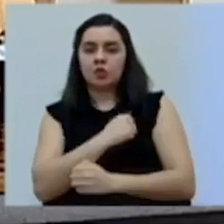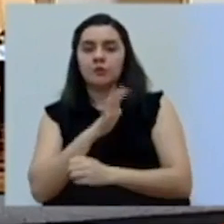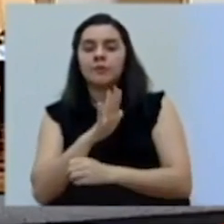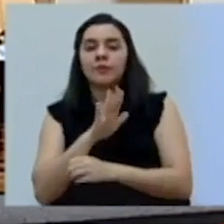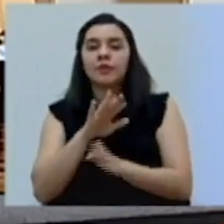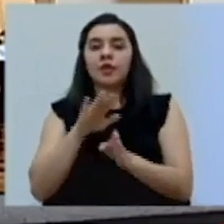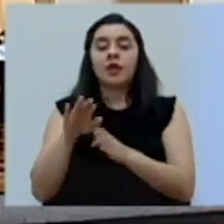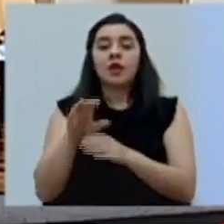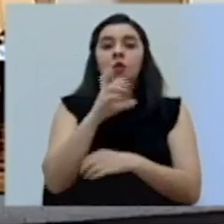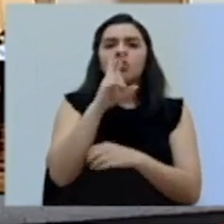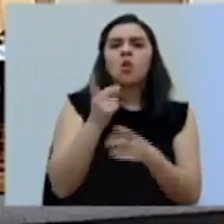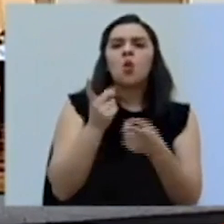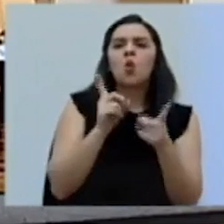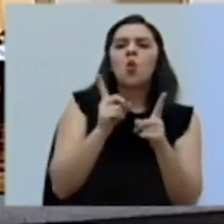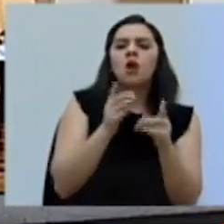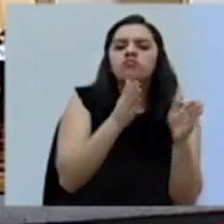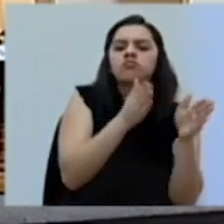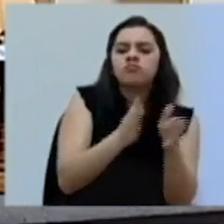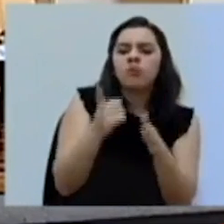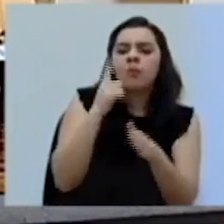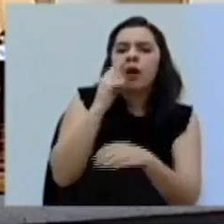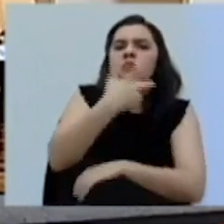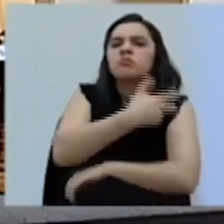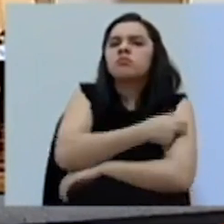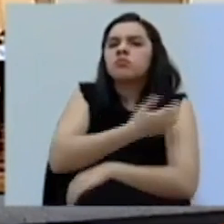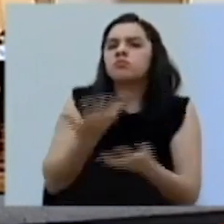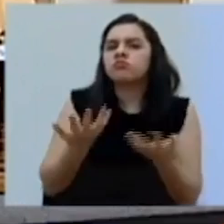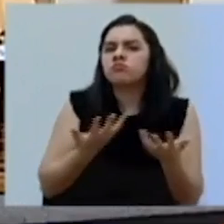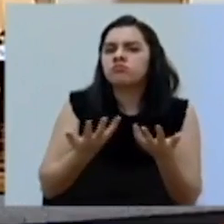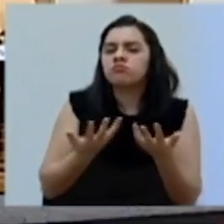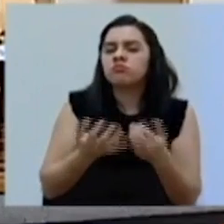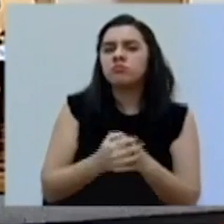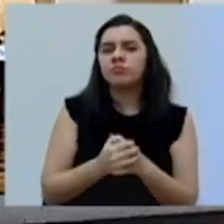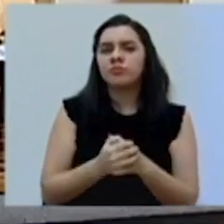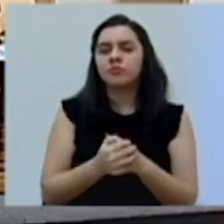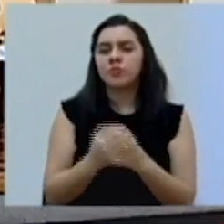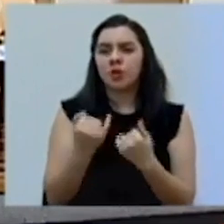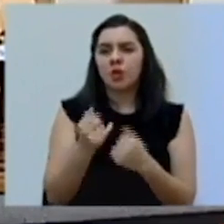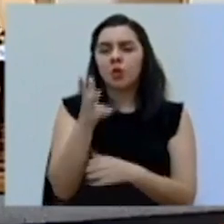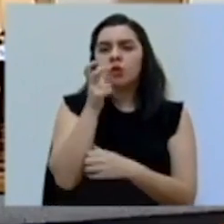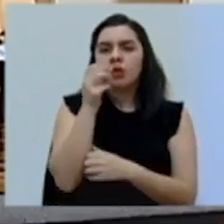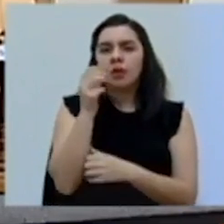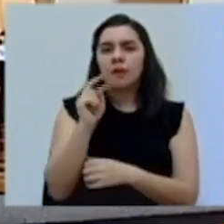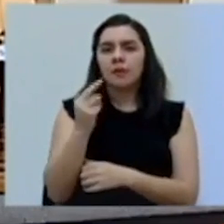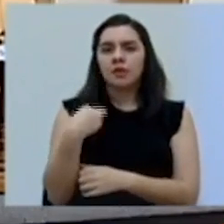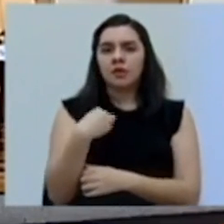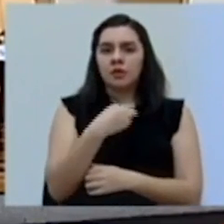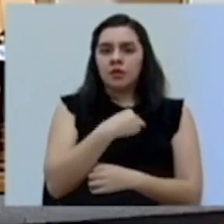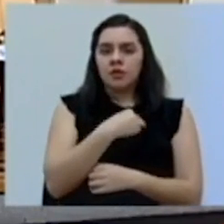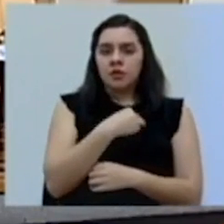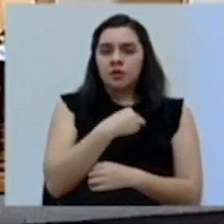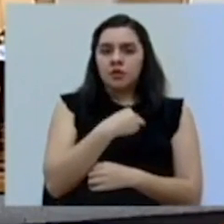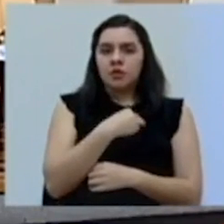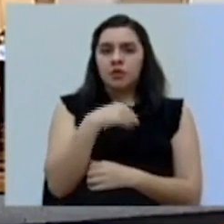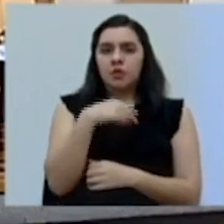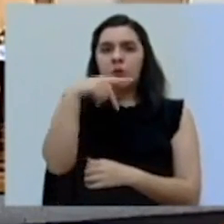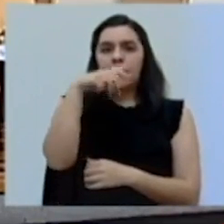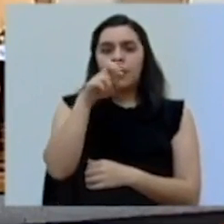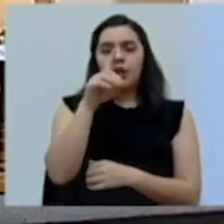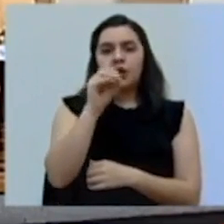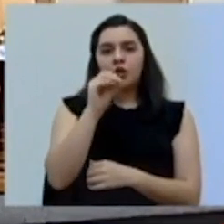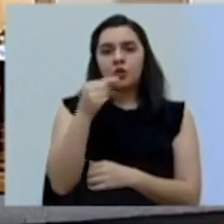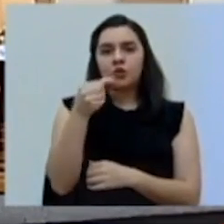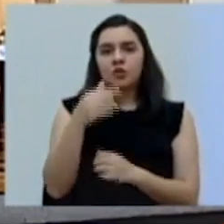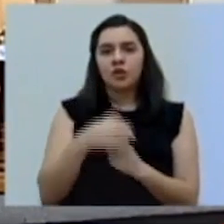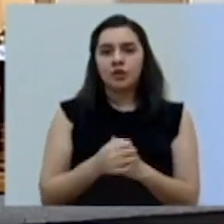Rica, ¿cuál va a ser la logística de la vacunación? Escuchamos al viceministro Pedro González.